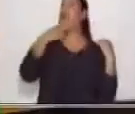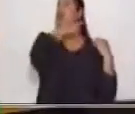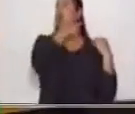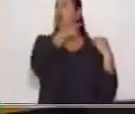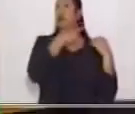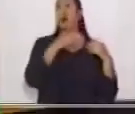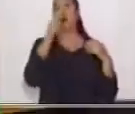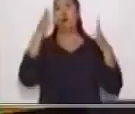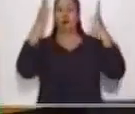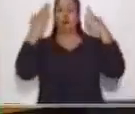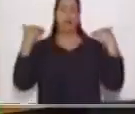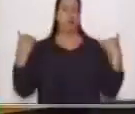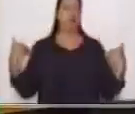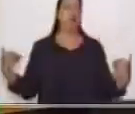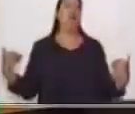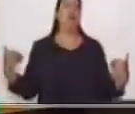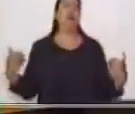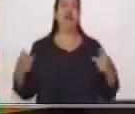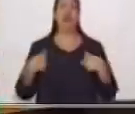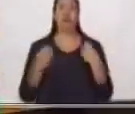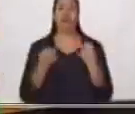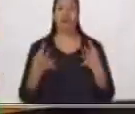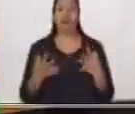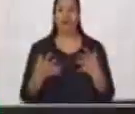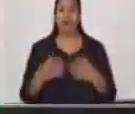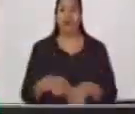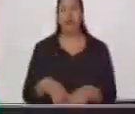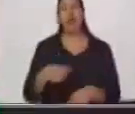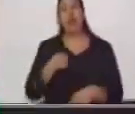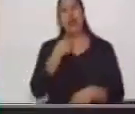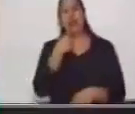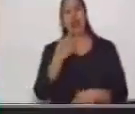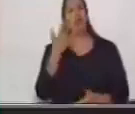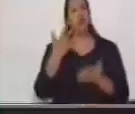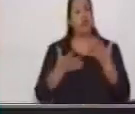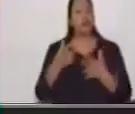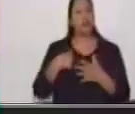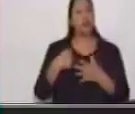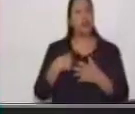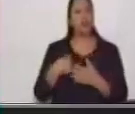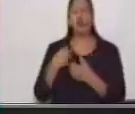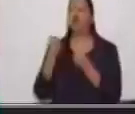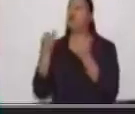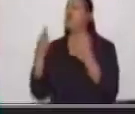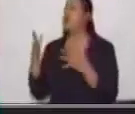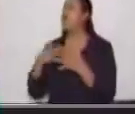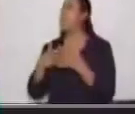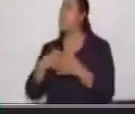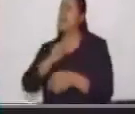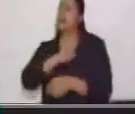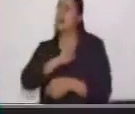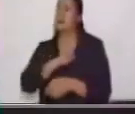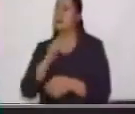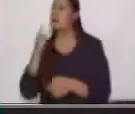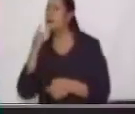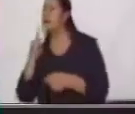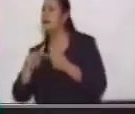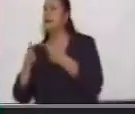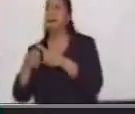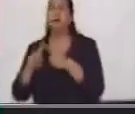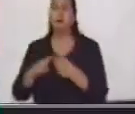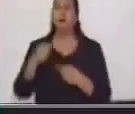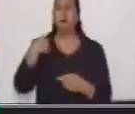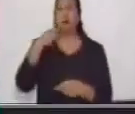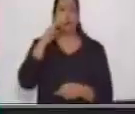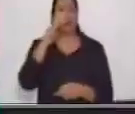Las marcas de conteo. Seguramente cuando estuve haciendo el conteo con mis compañeros, verifiqué cuántos tenían el